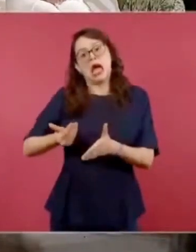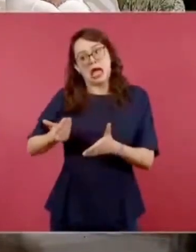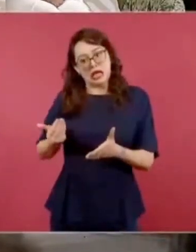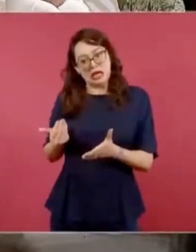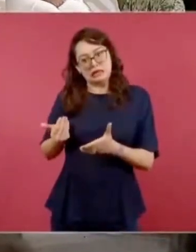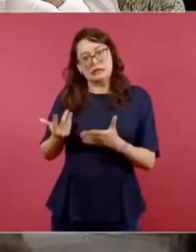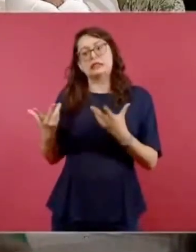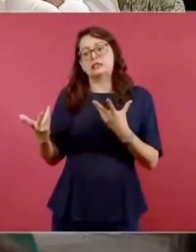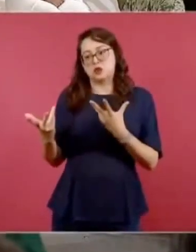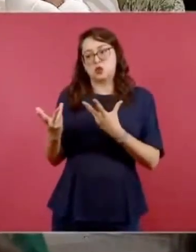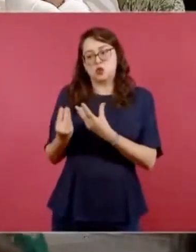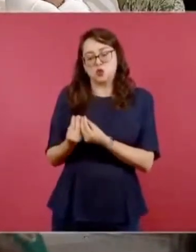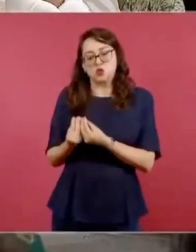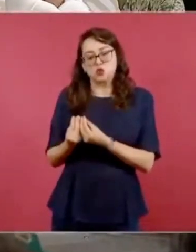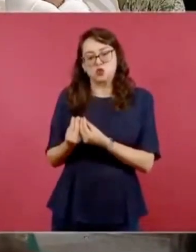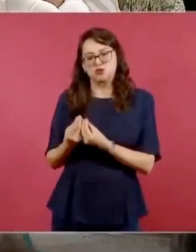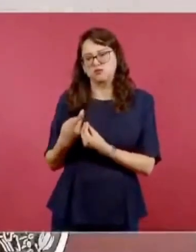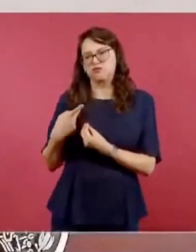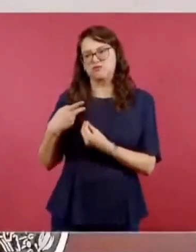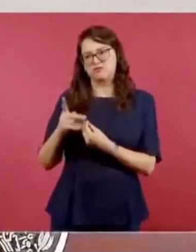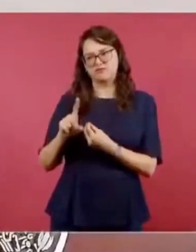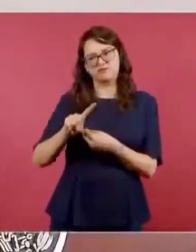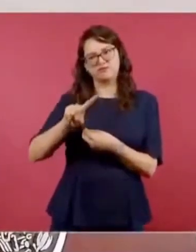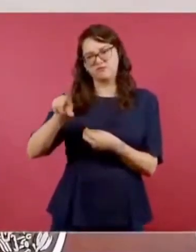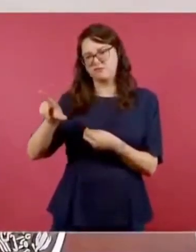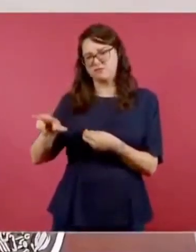eran carrancistas,